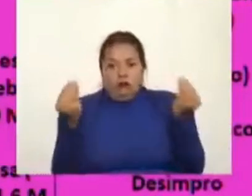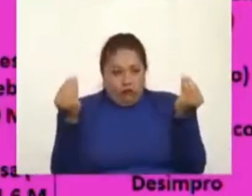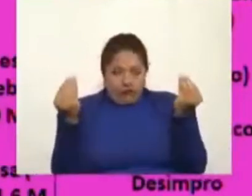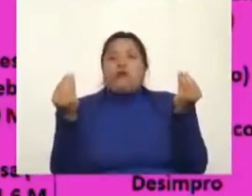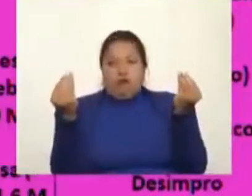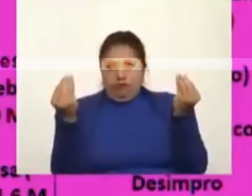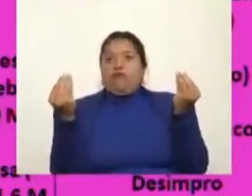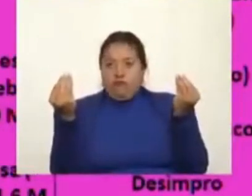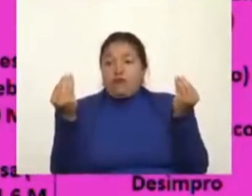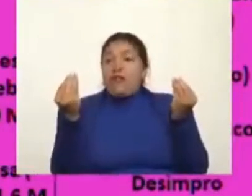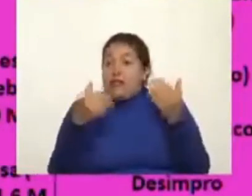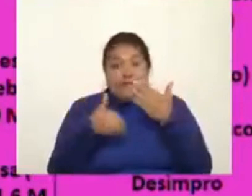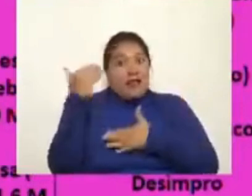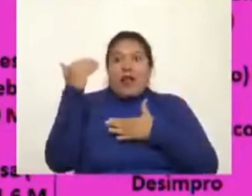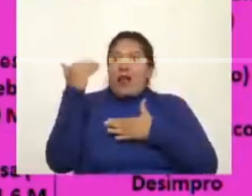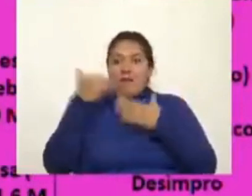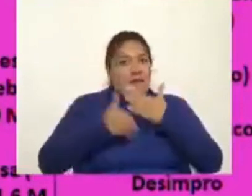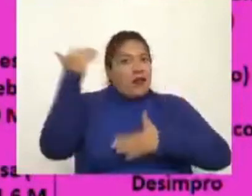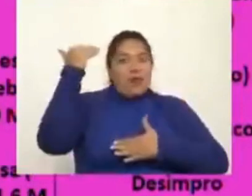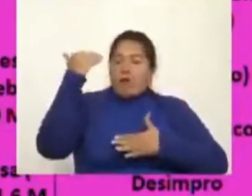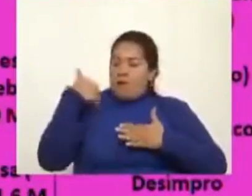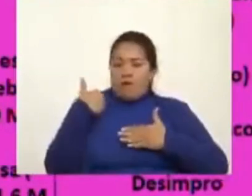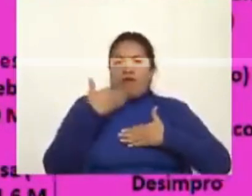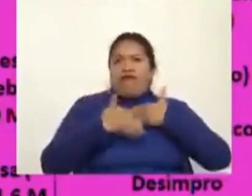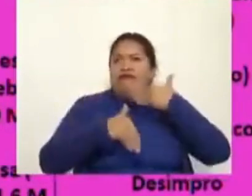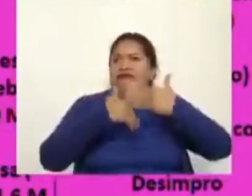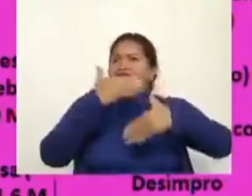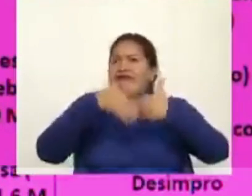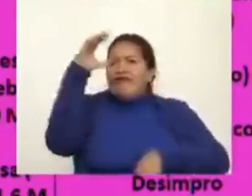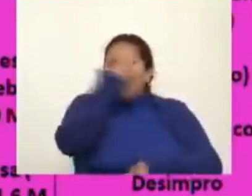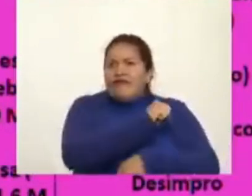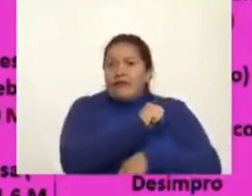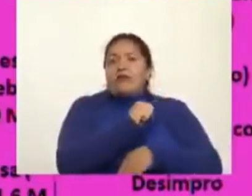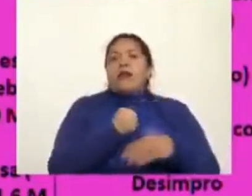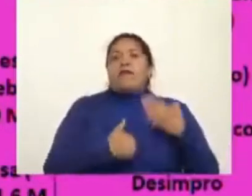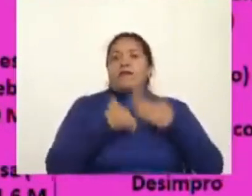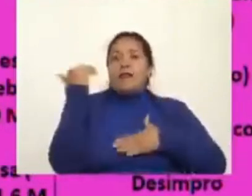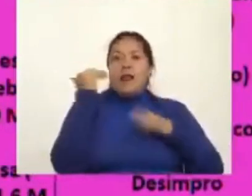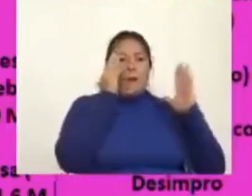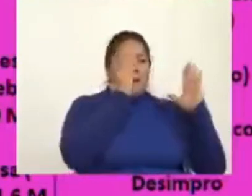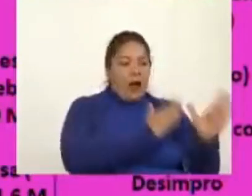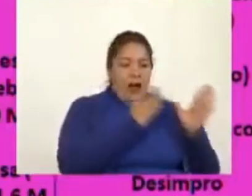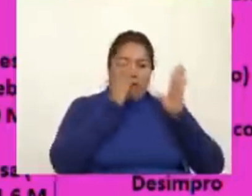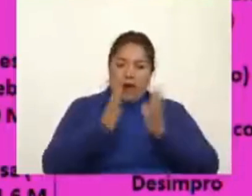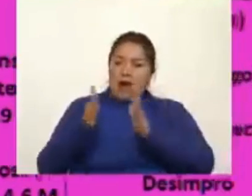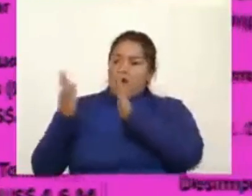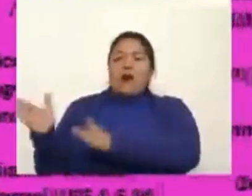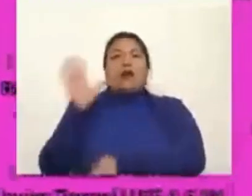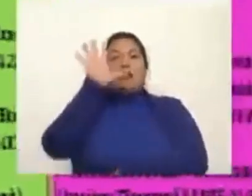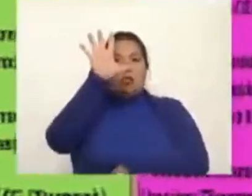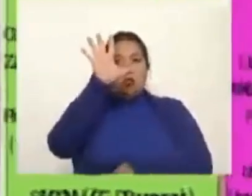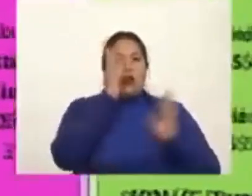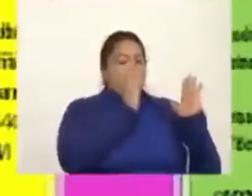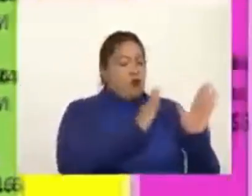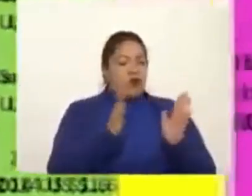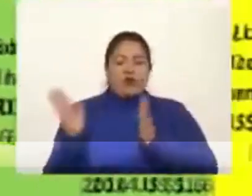principio, desde el día uno, participan en cinco actos que necesitan de